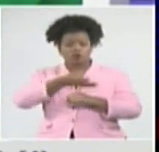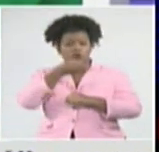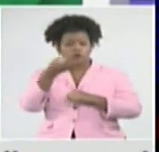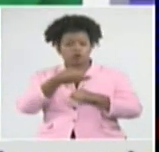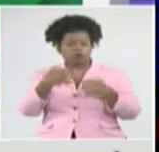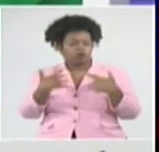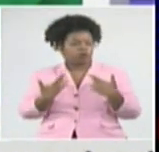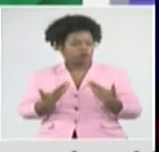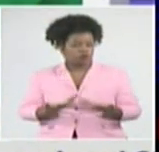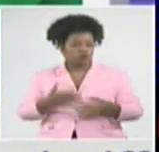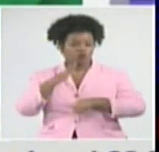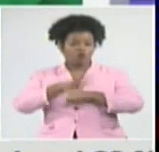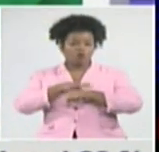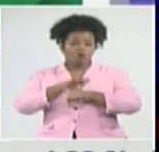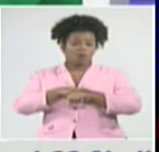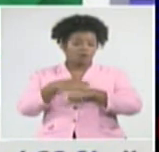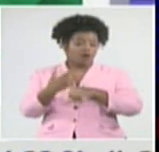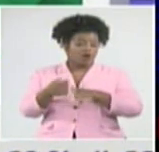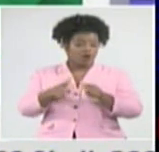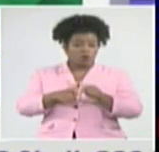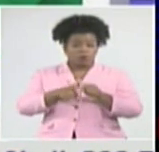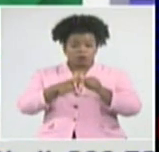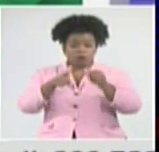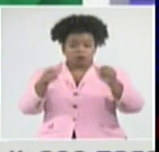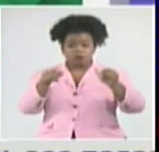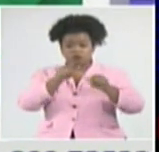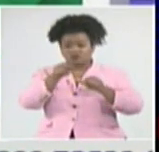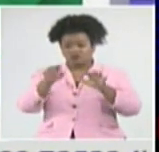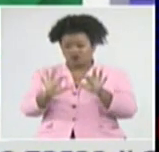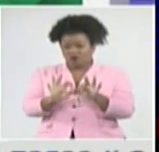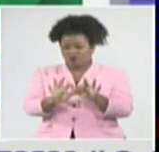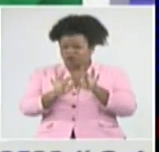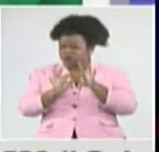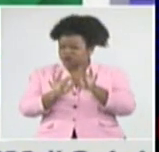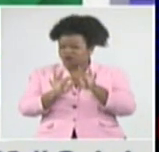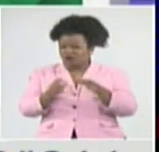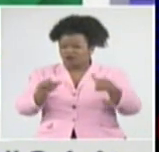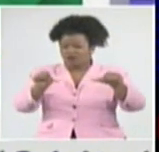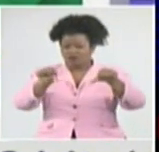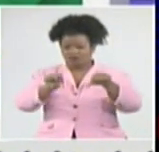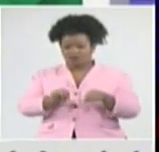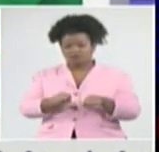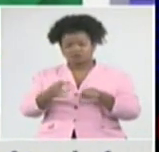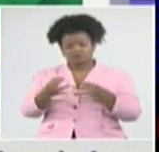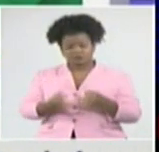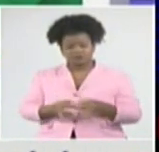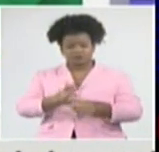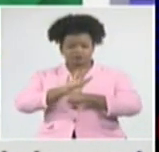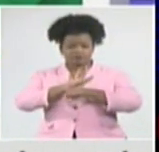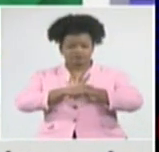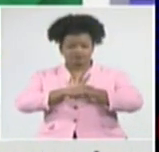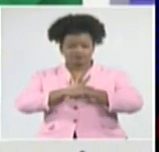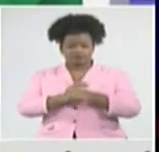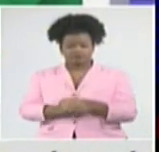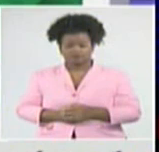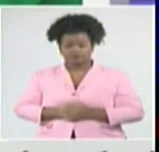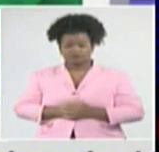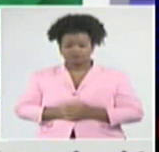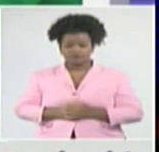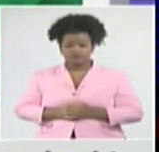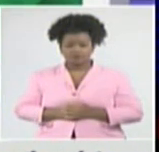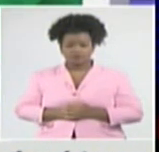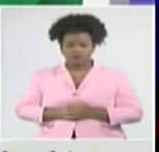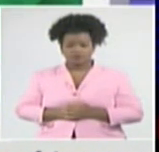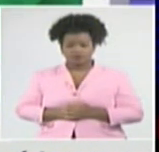número elevado de casos graves y casos críticos que tenemos con la enfermedad. De los